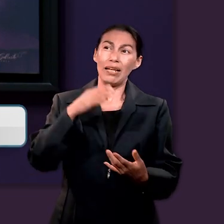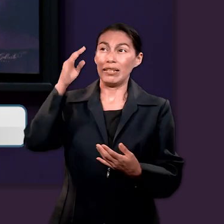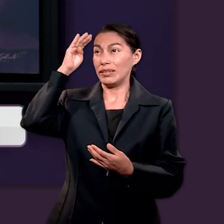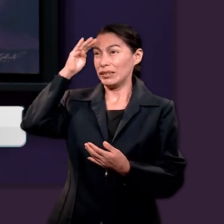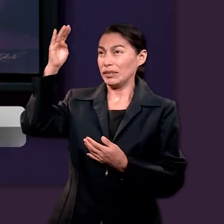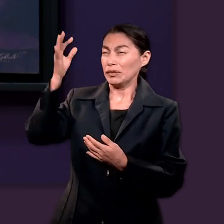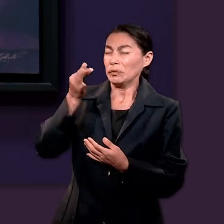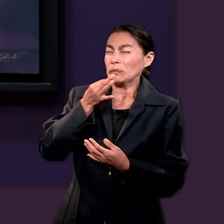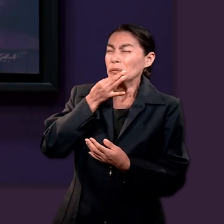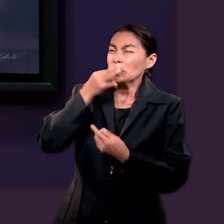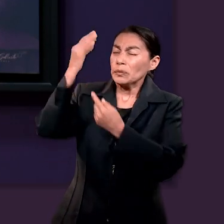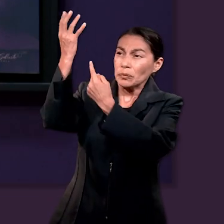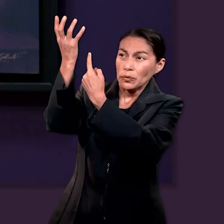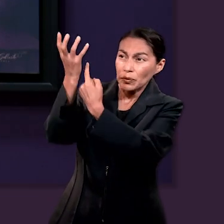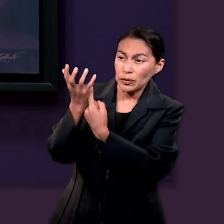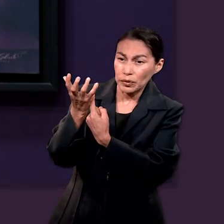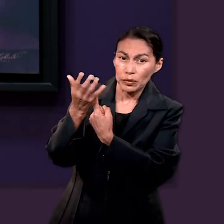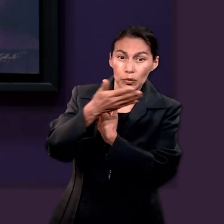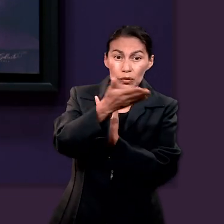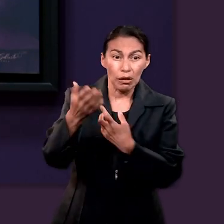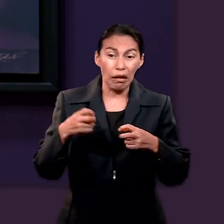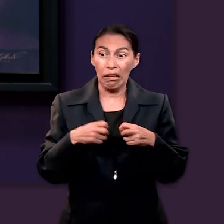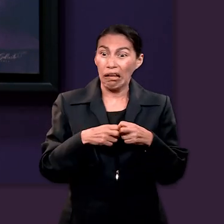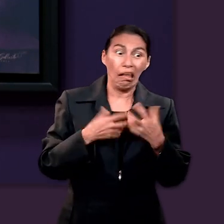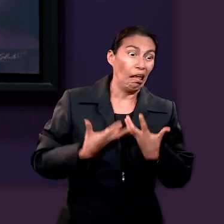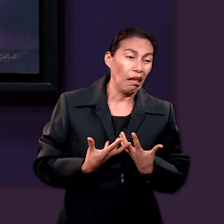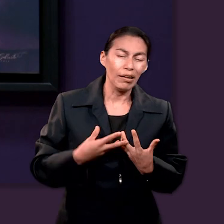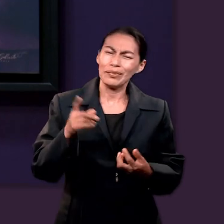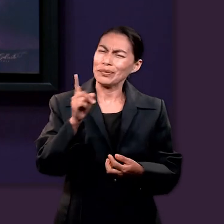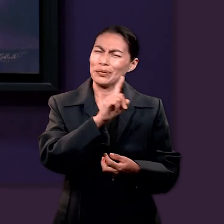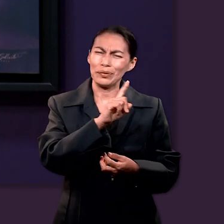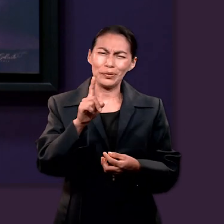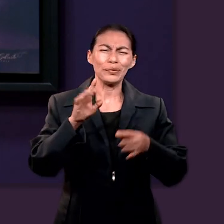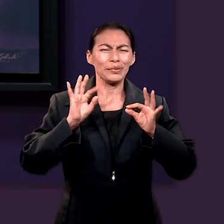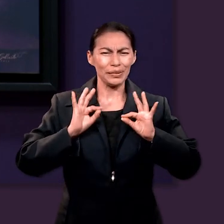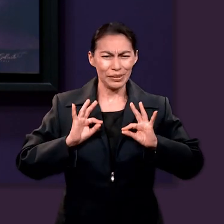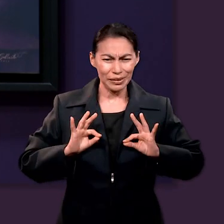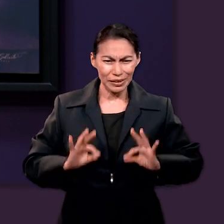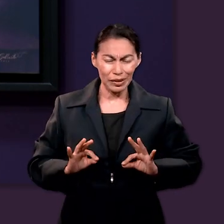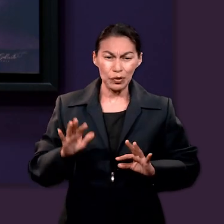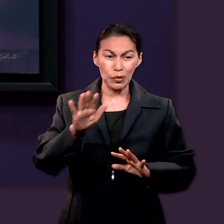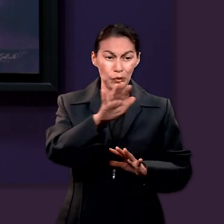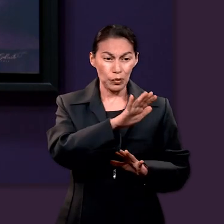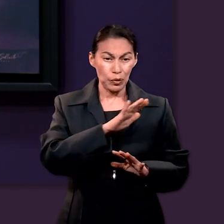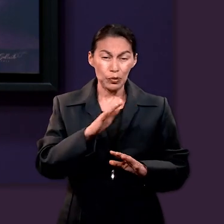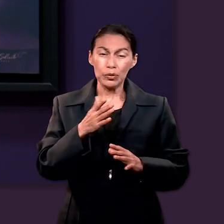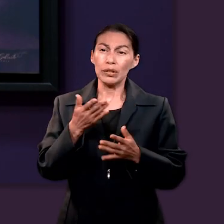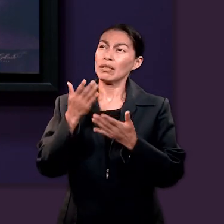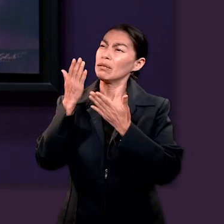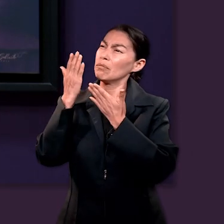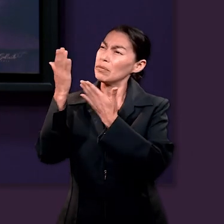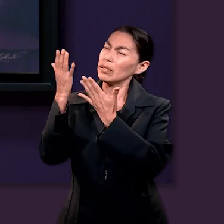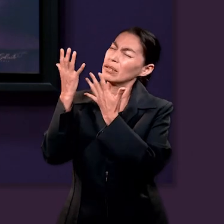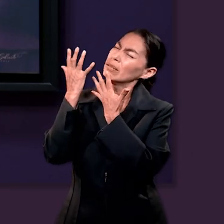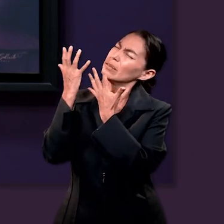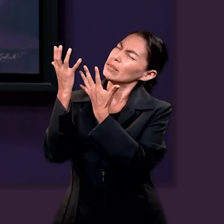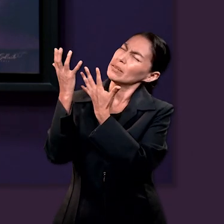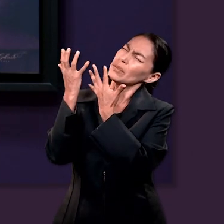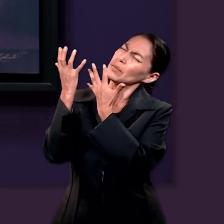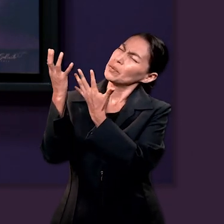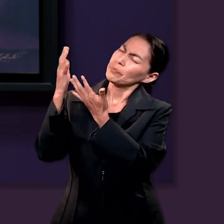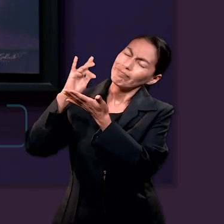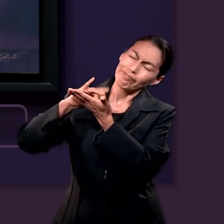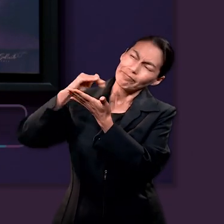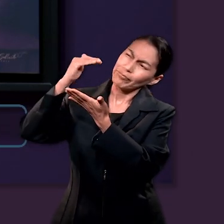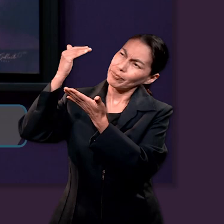está cerca. Por nada estéis afanosos, sino sean conocidas vuestras peticiones delante de Dios en toda oración y